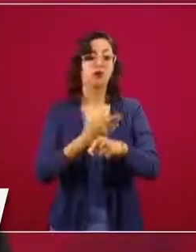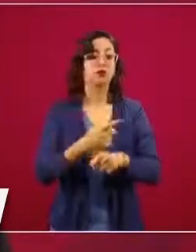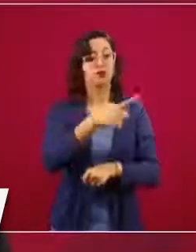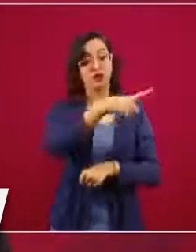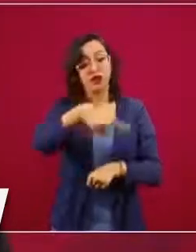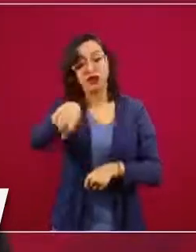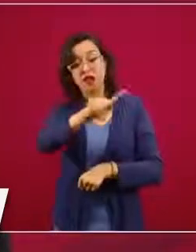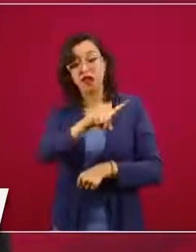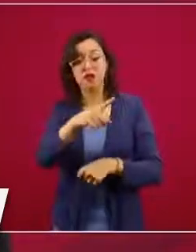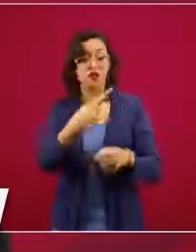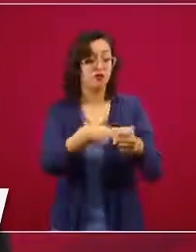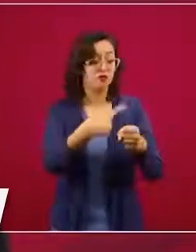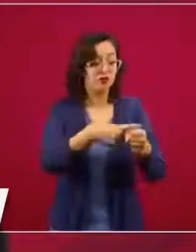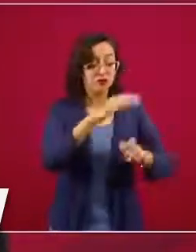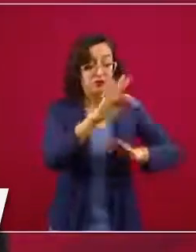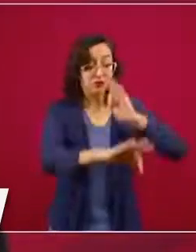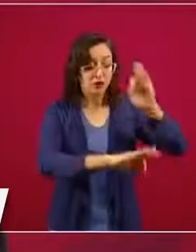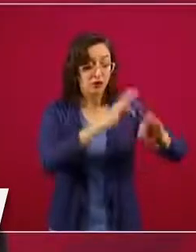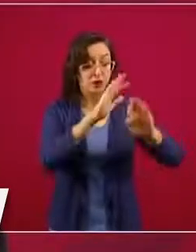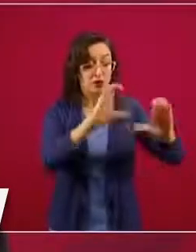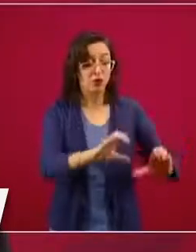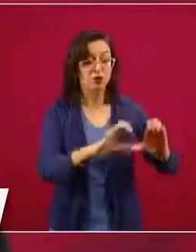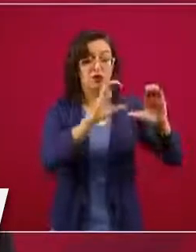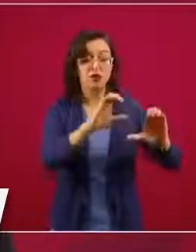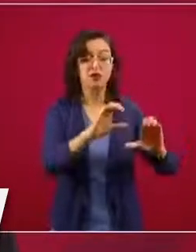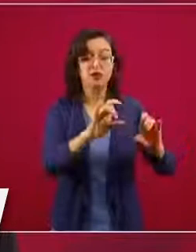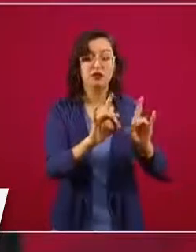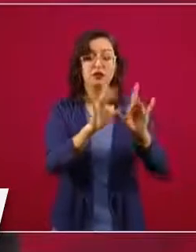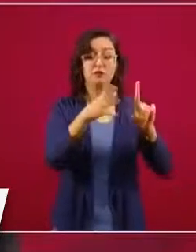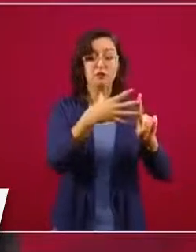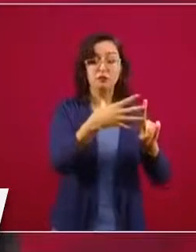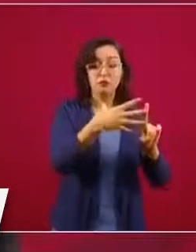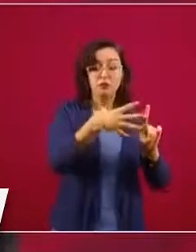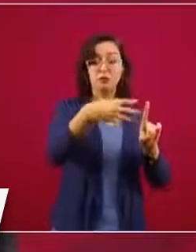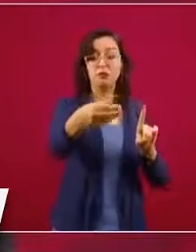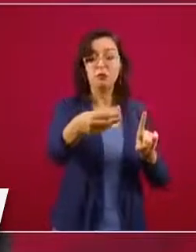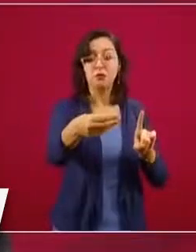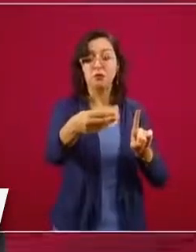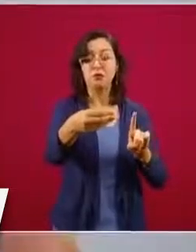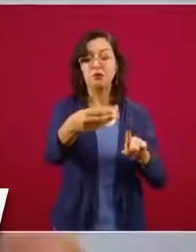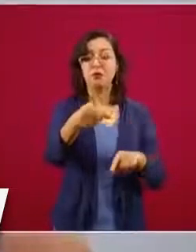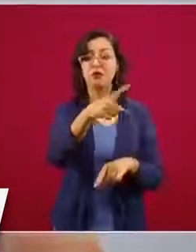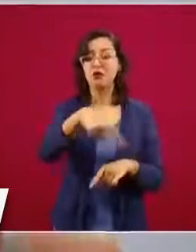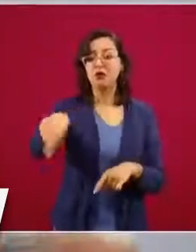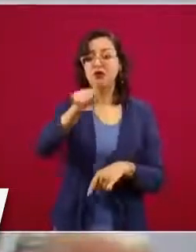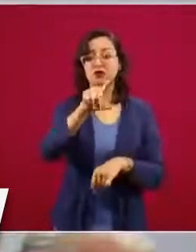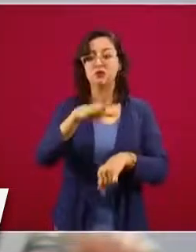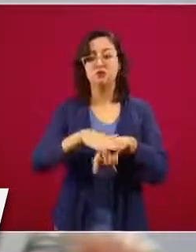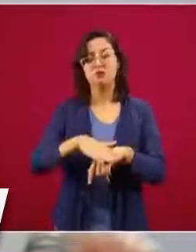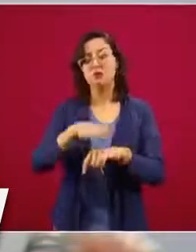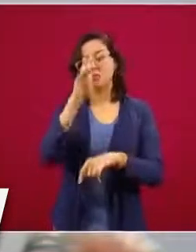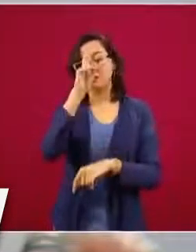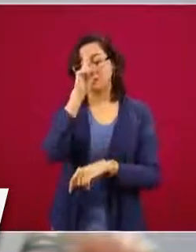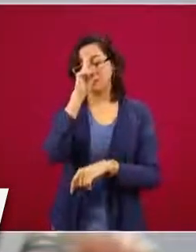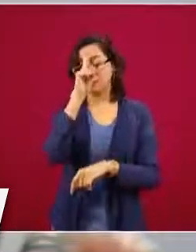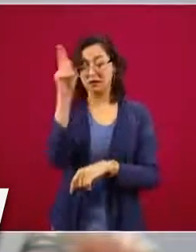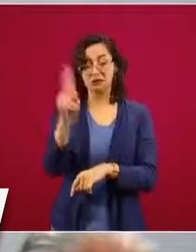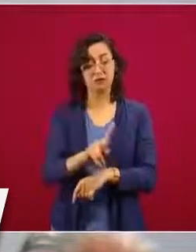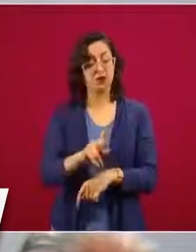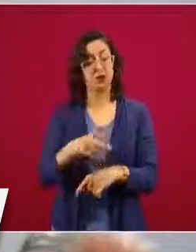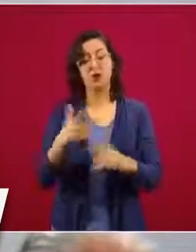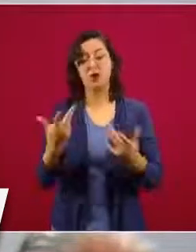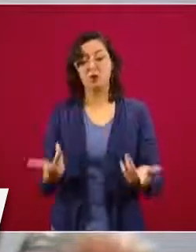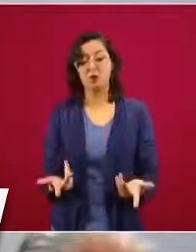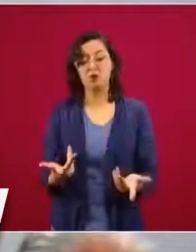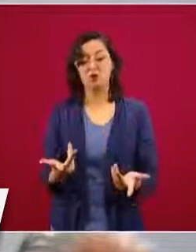enfermos, cuando ellos se contagian, sufren una enfermedad mucho más agresiva y son entonces la